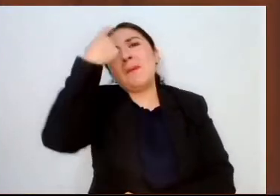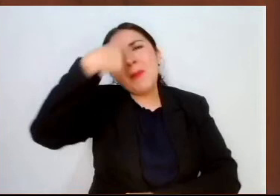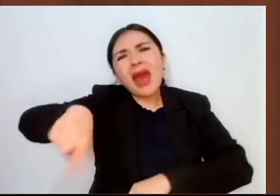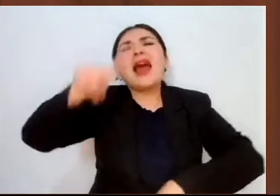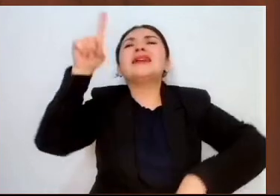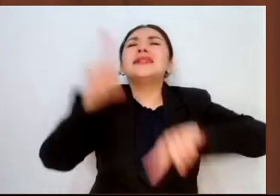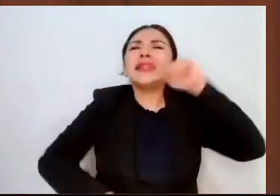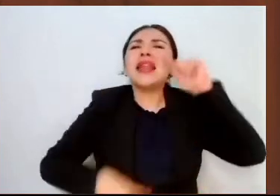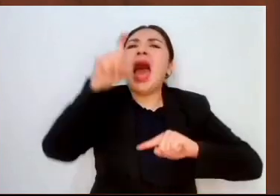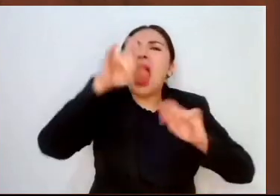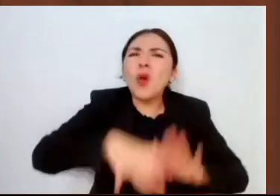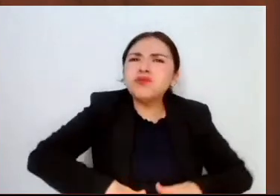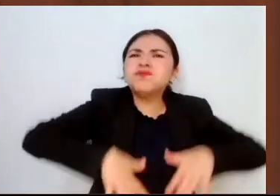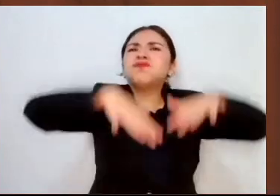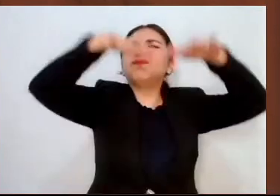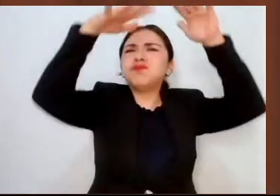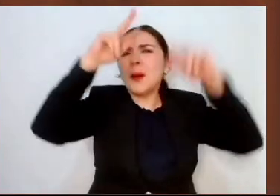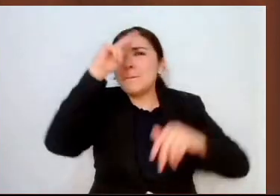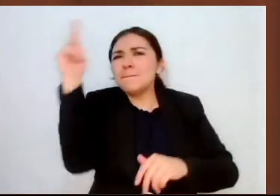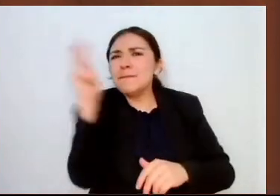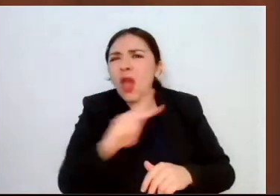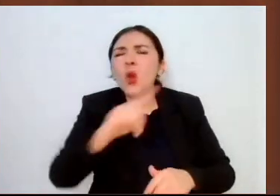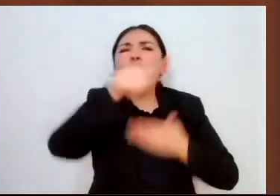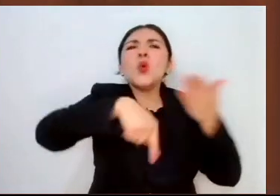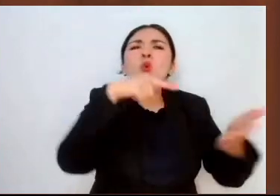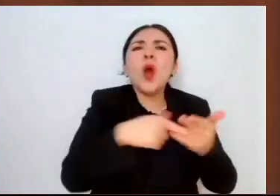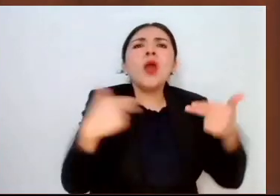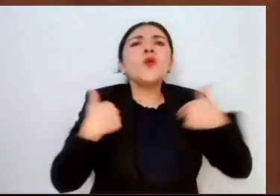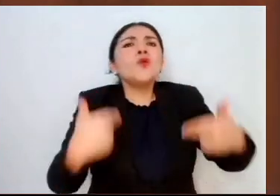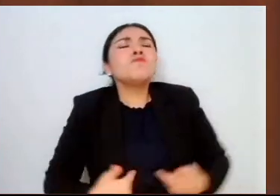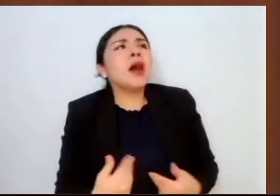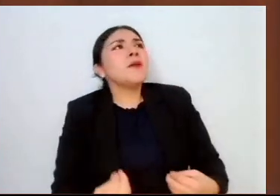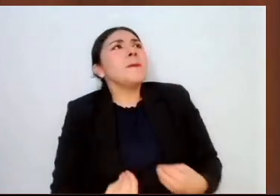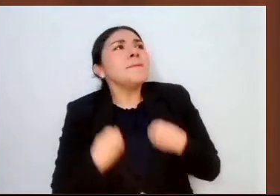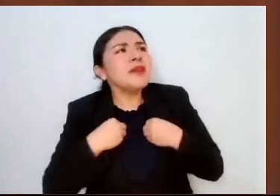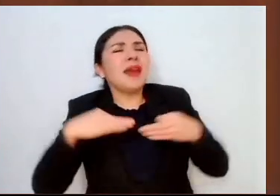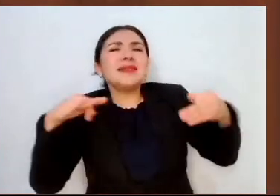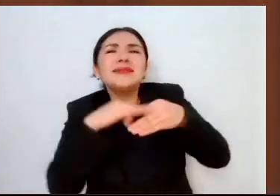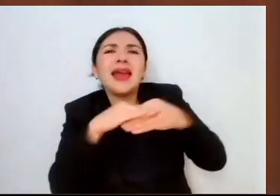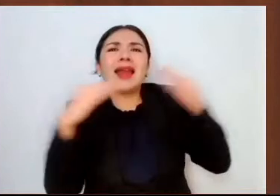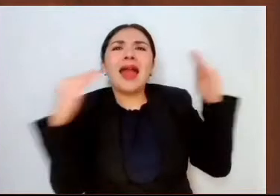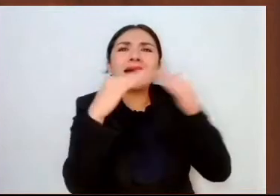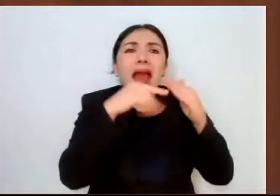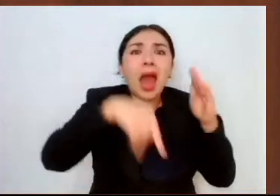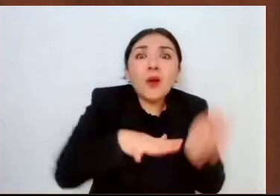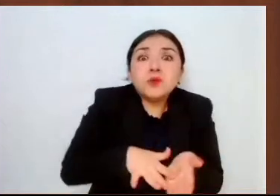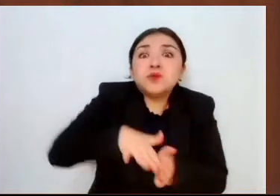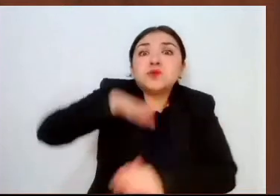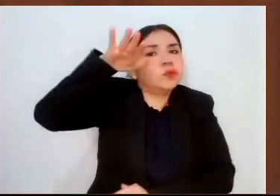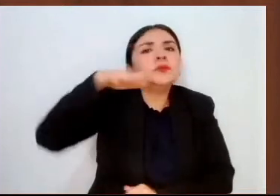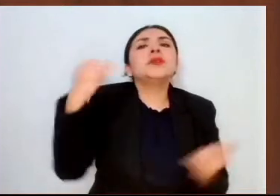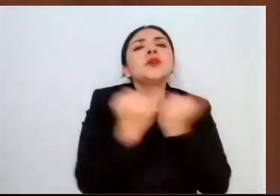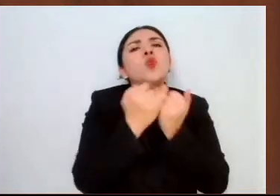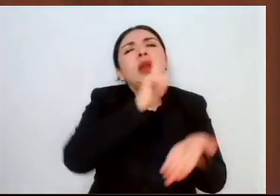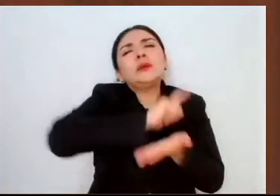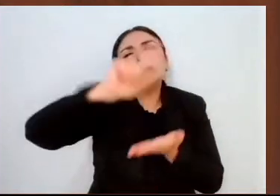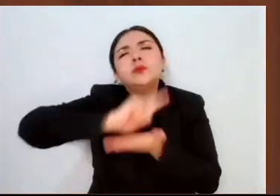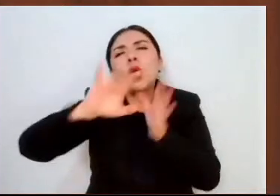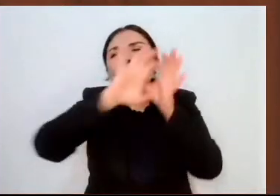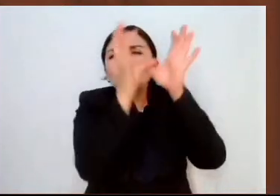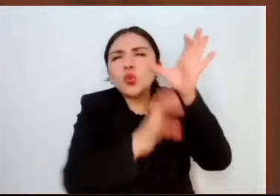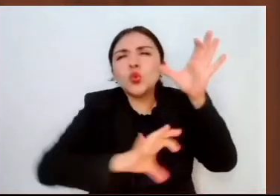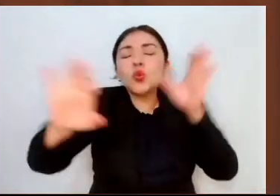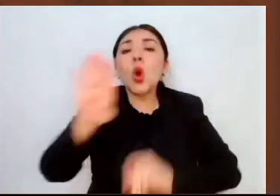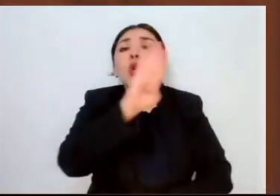y que estas afecten asentamientos humanos y áreas productivas, se desasolvaron 993